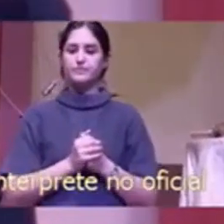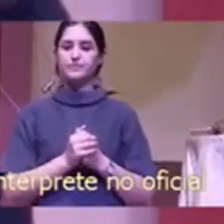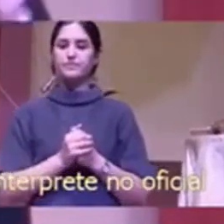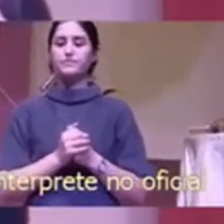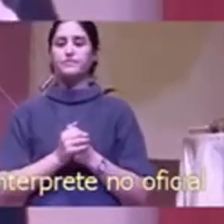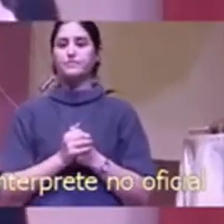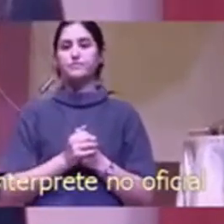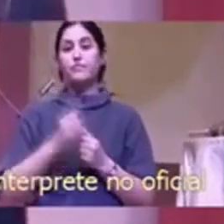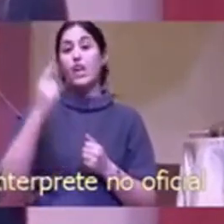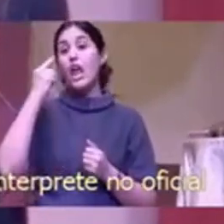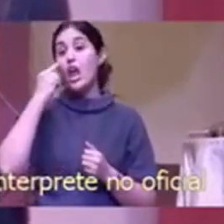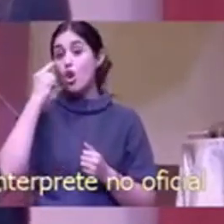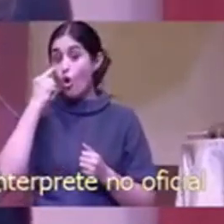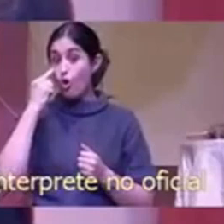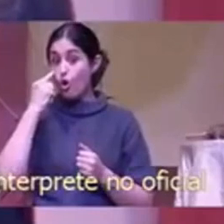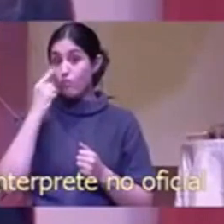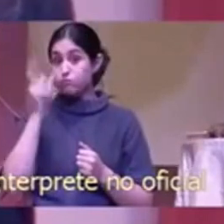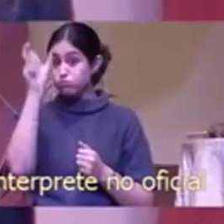El ojo humano